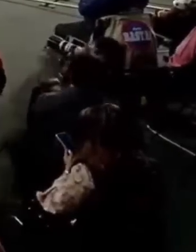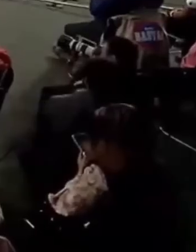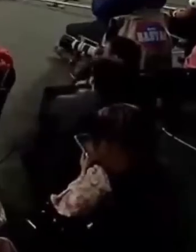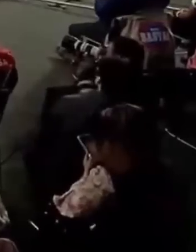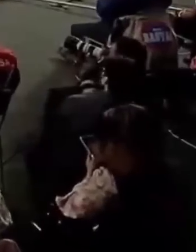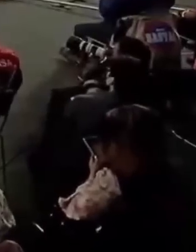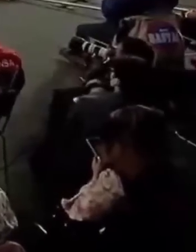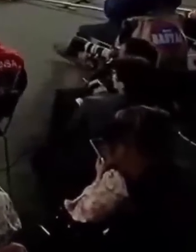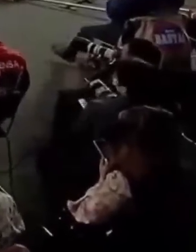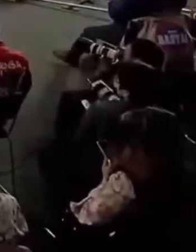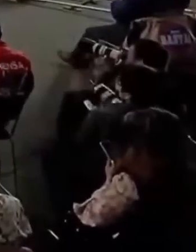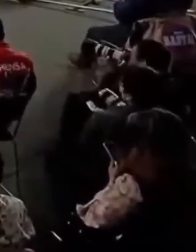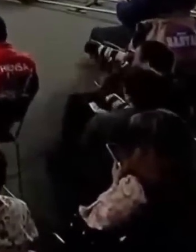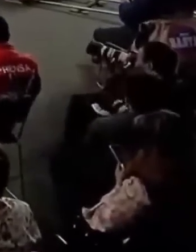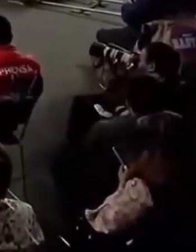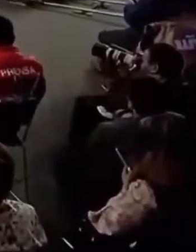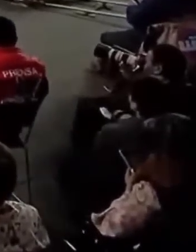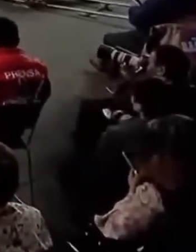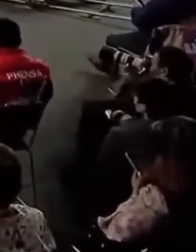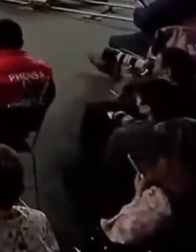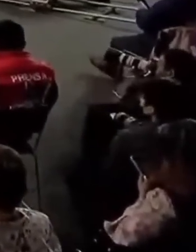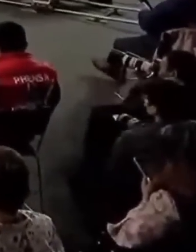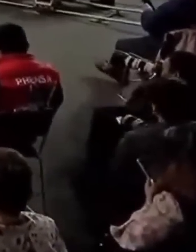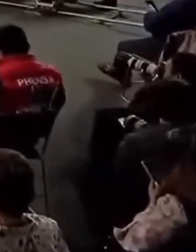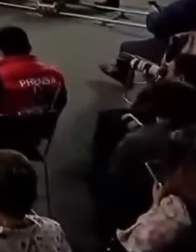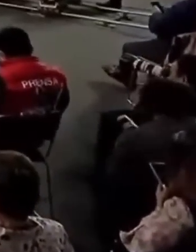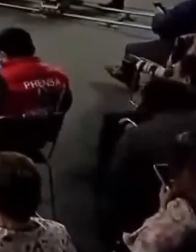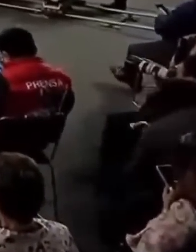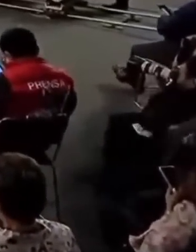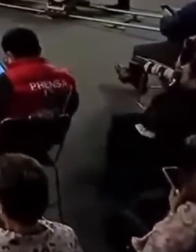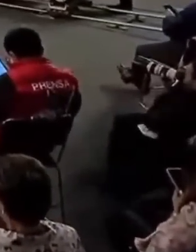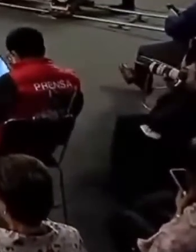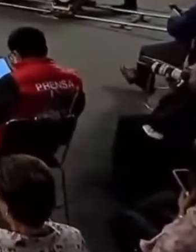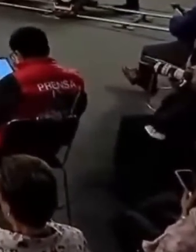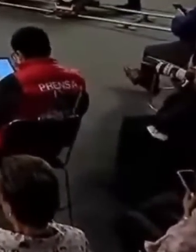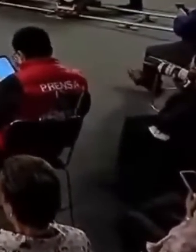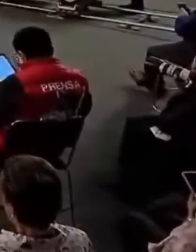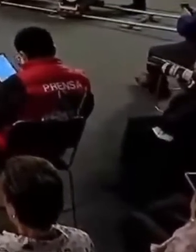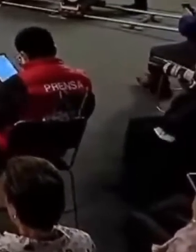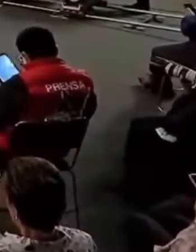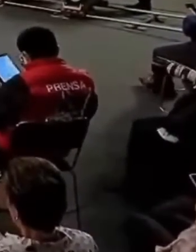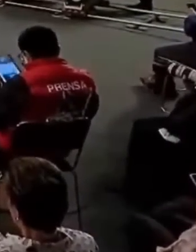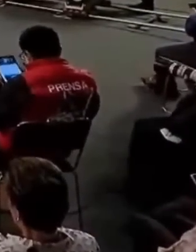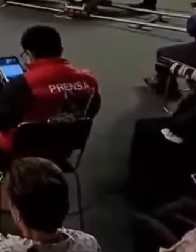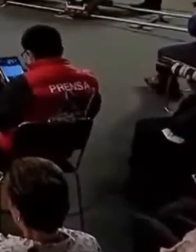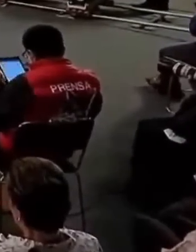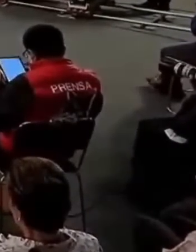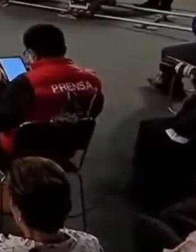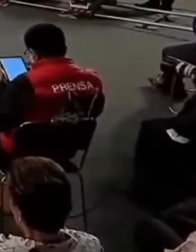Sí, sobre la parte económica, es más adelante, mucho más adelante.